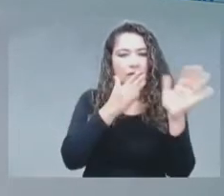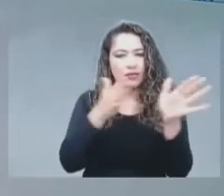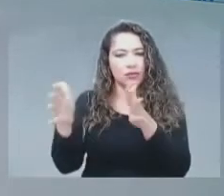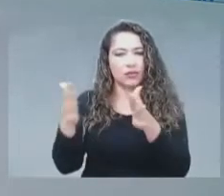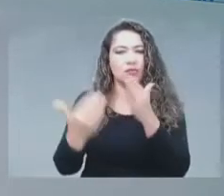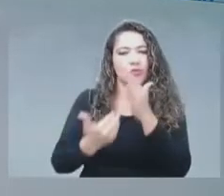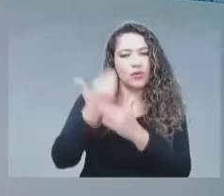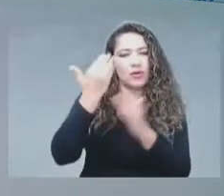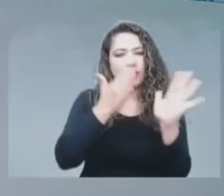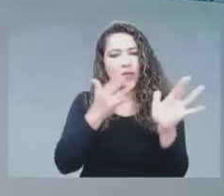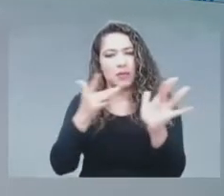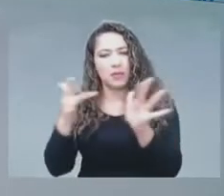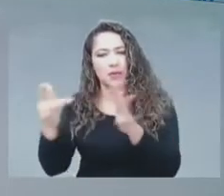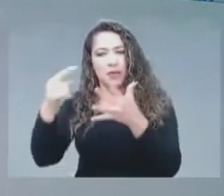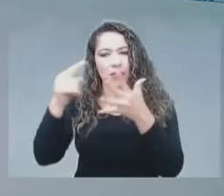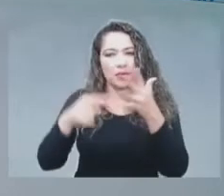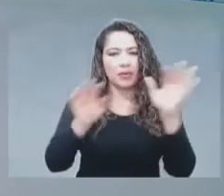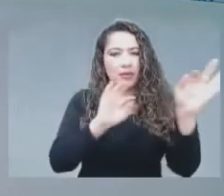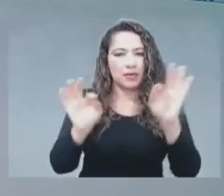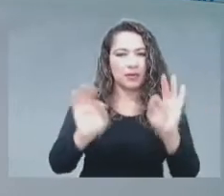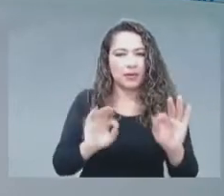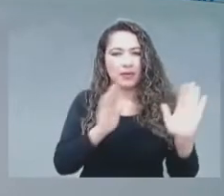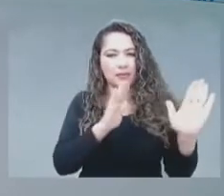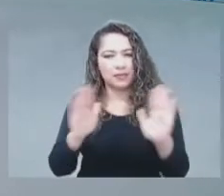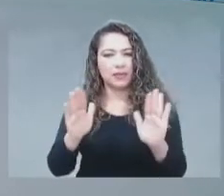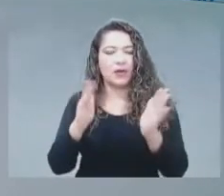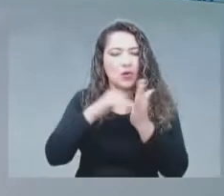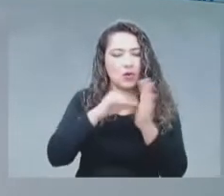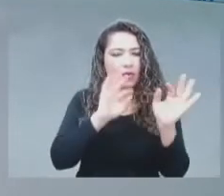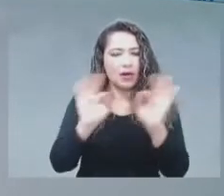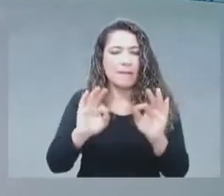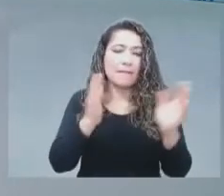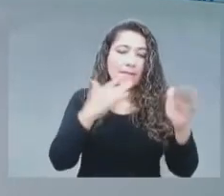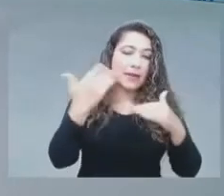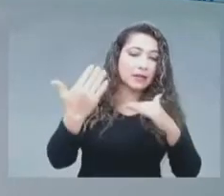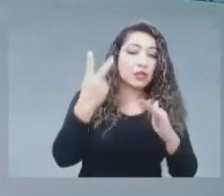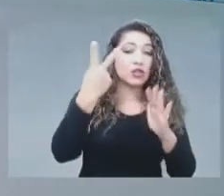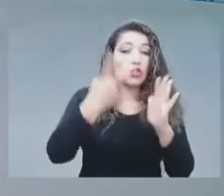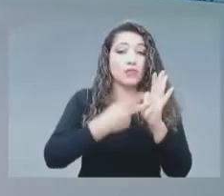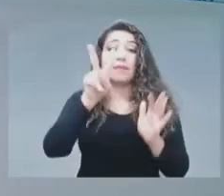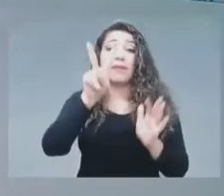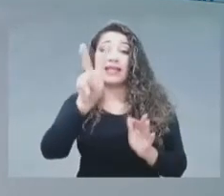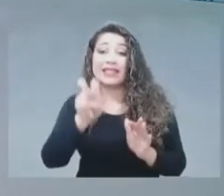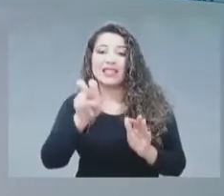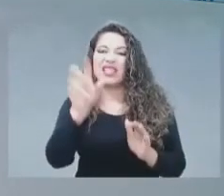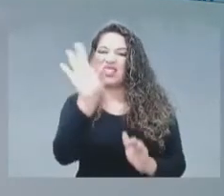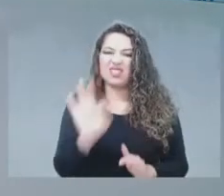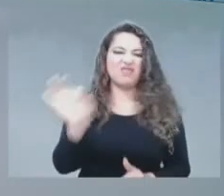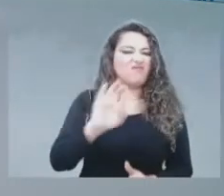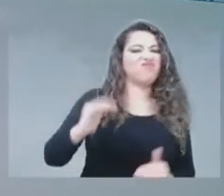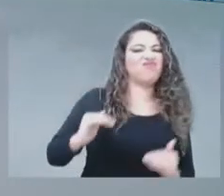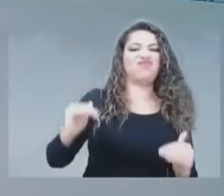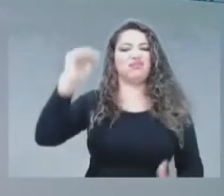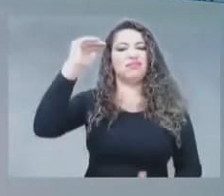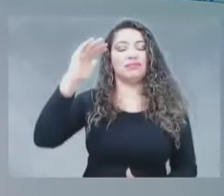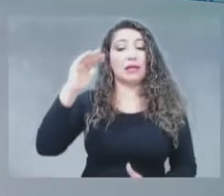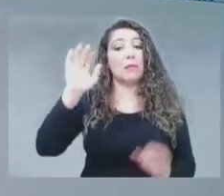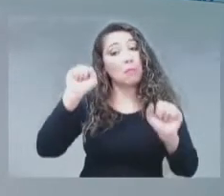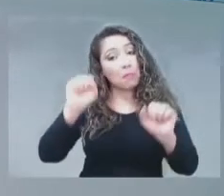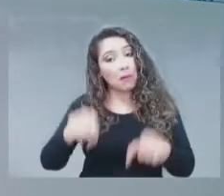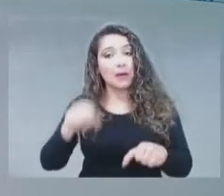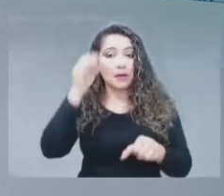Las bandas milimétricas estarían disponibles al 100% en 2027. Sin embargo, uno podría pensar que se pudieran usar un poco antes,